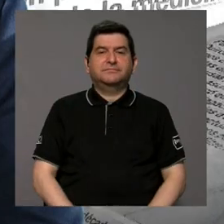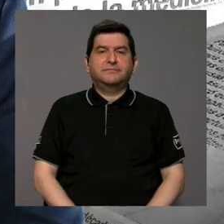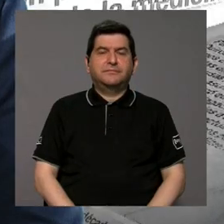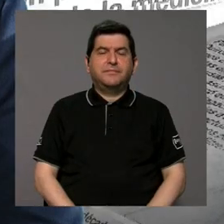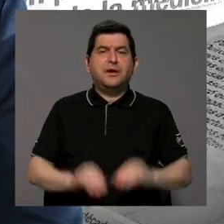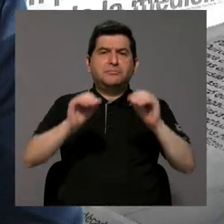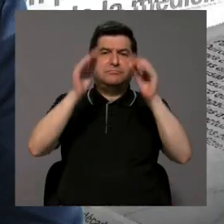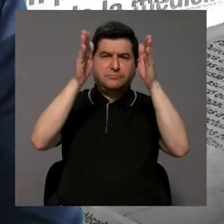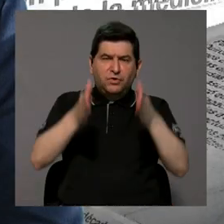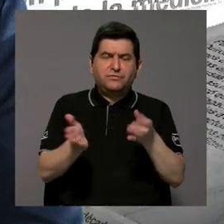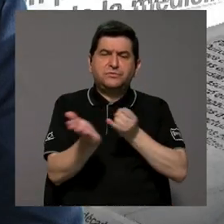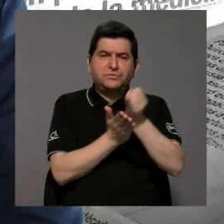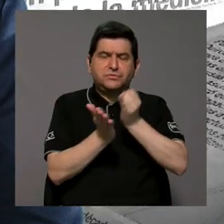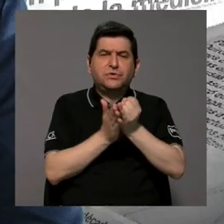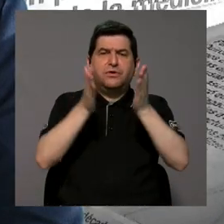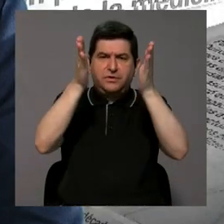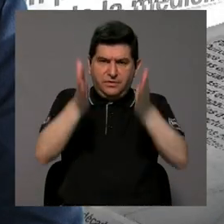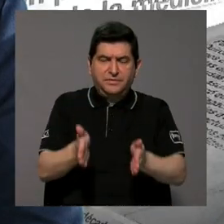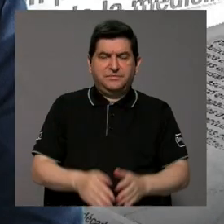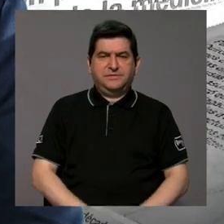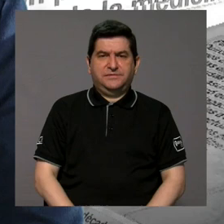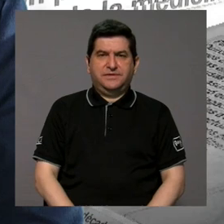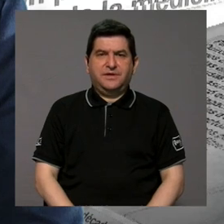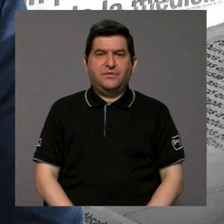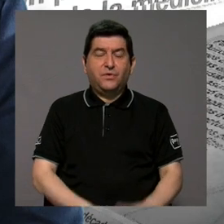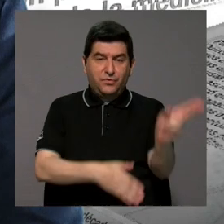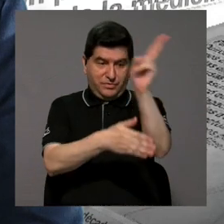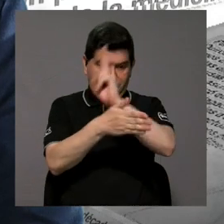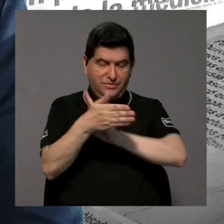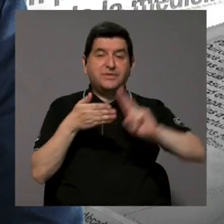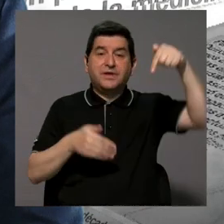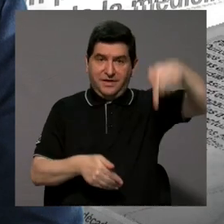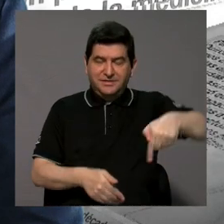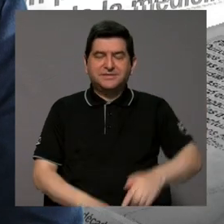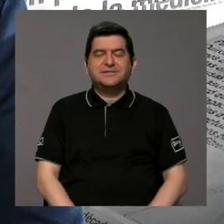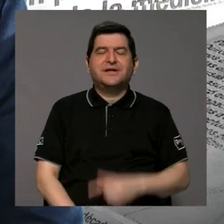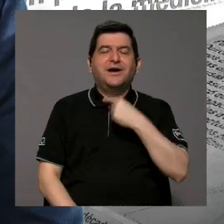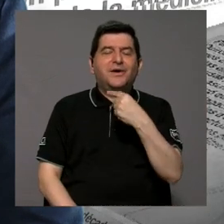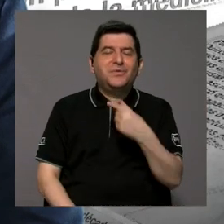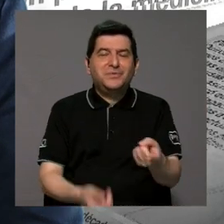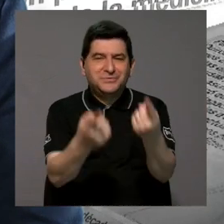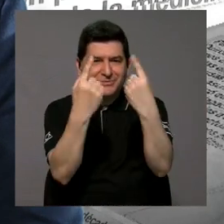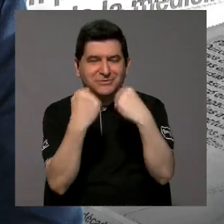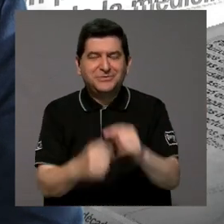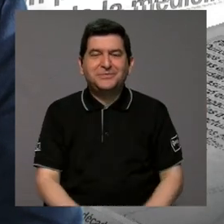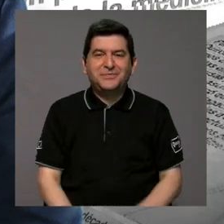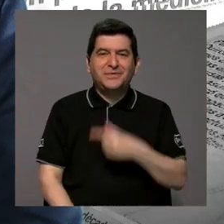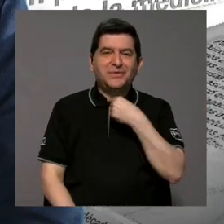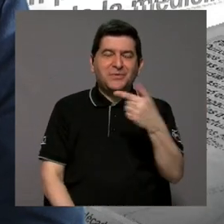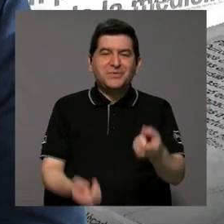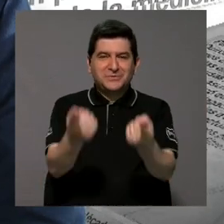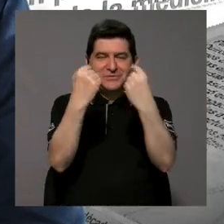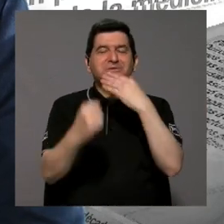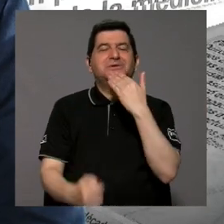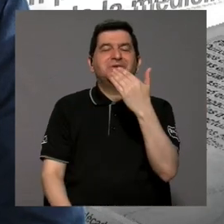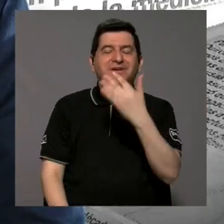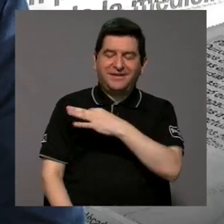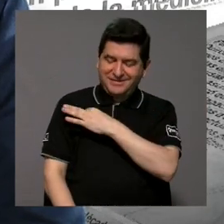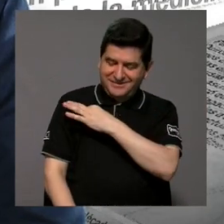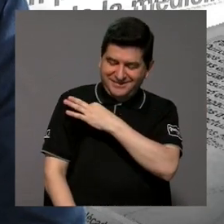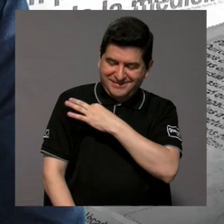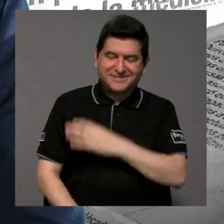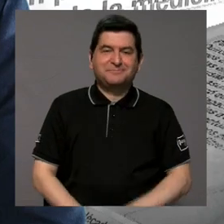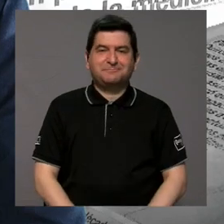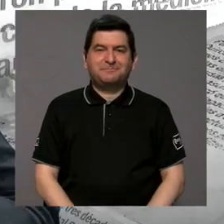él es docente e investigador de la universidad. Un gusto tenerlo aquí. Un gusto estar por acá, gracias por la invitación.